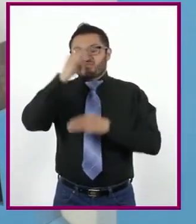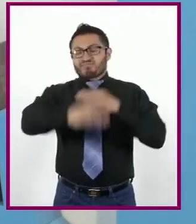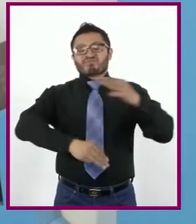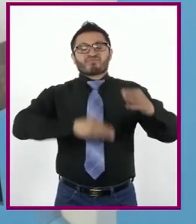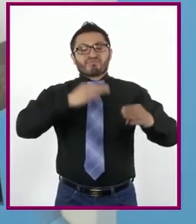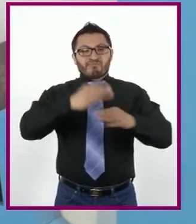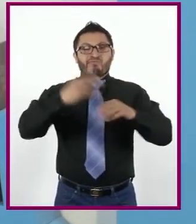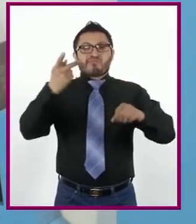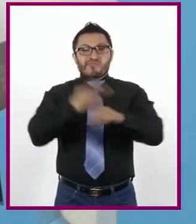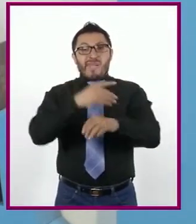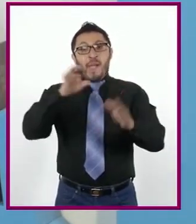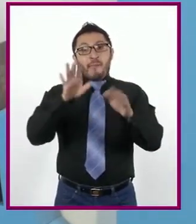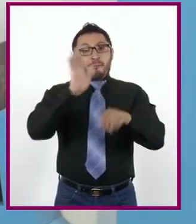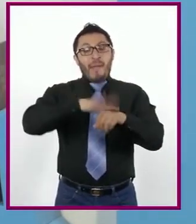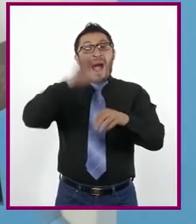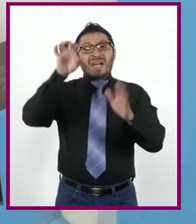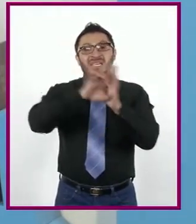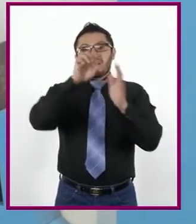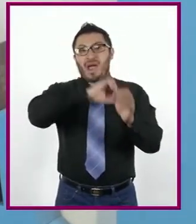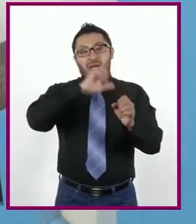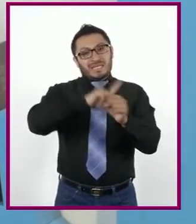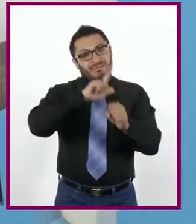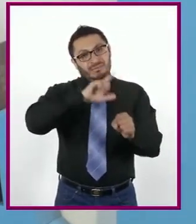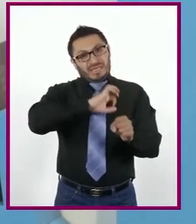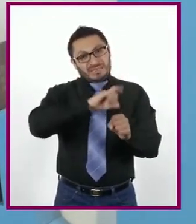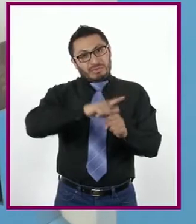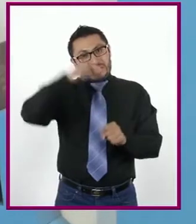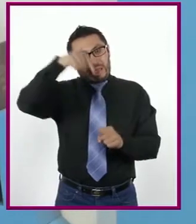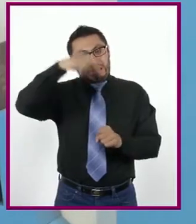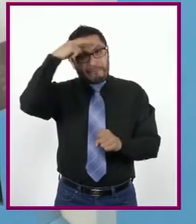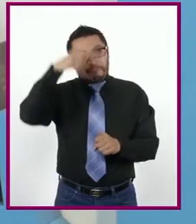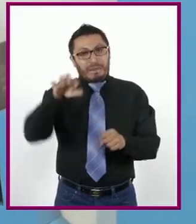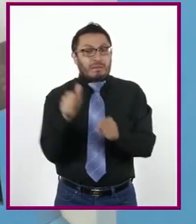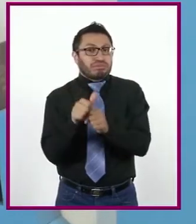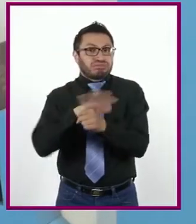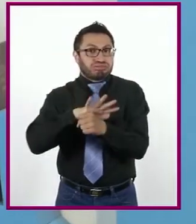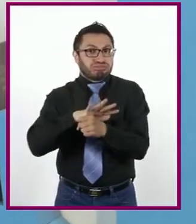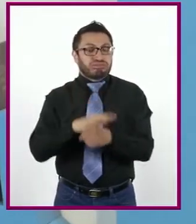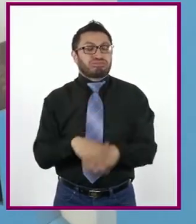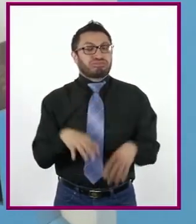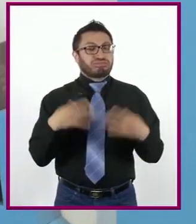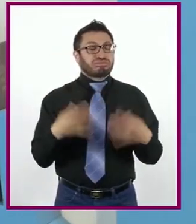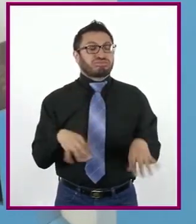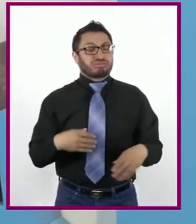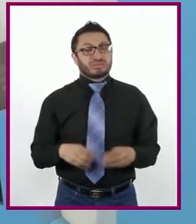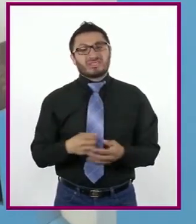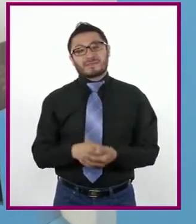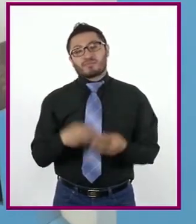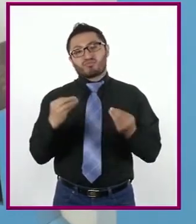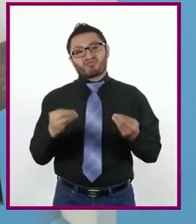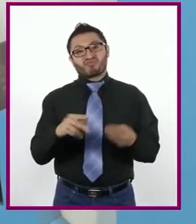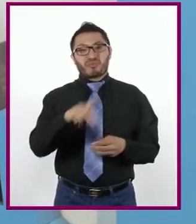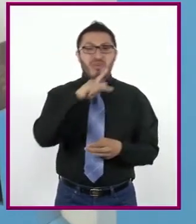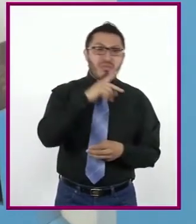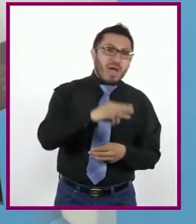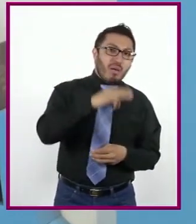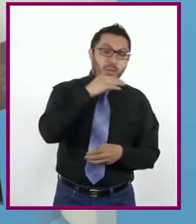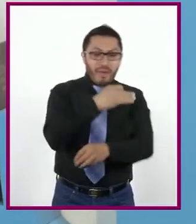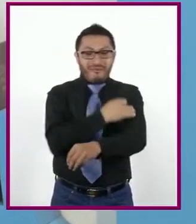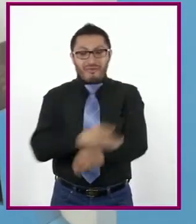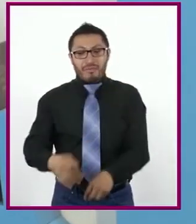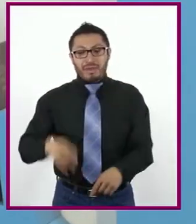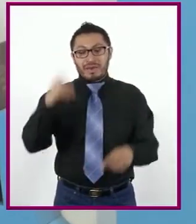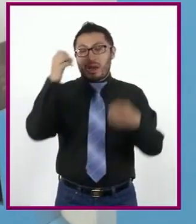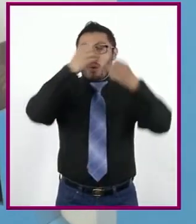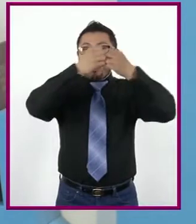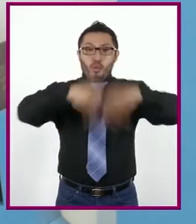y en especial México con la pandemia COVID-19. Muchas madres y padres de familia se han quedado